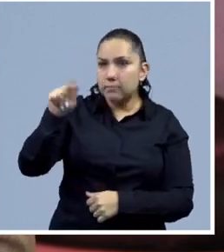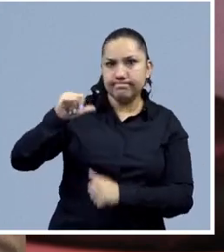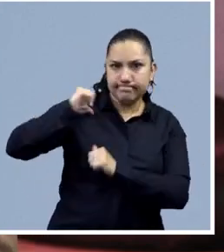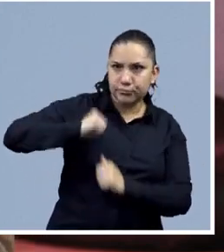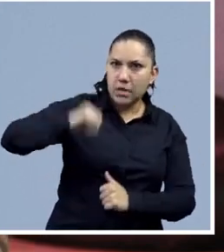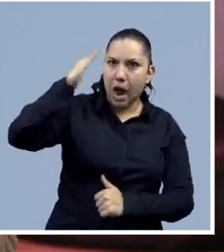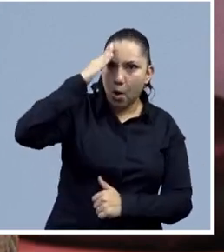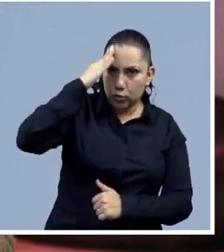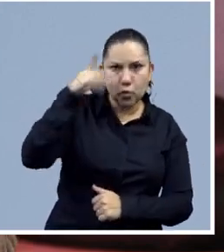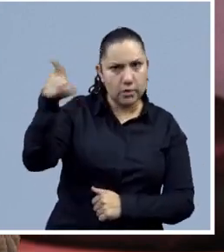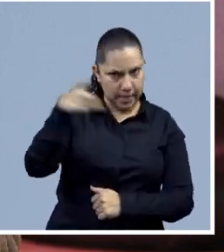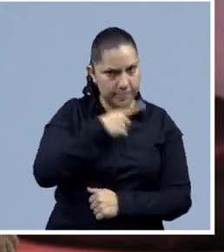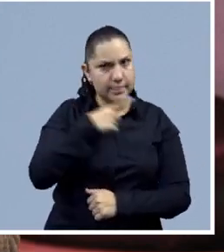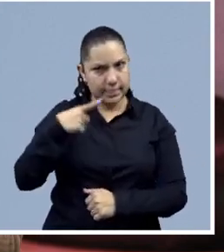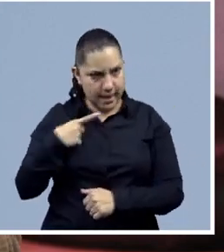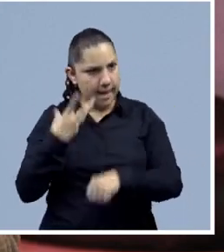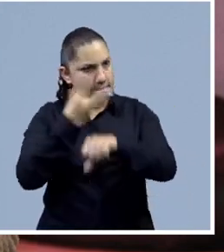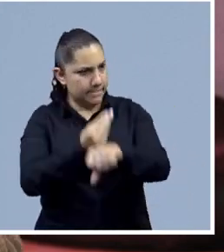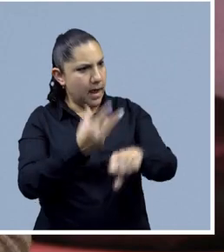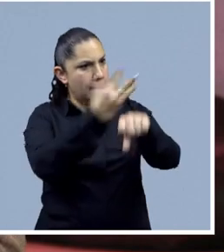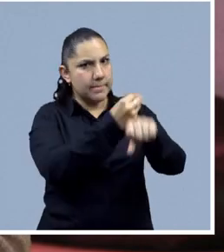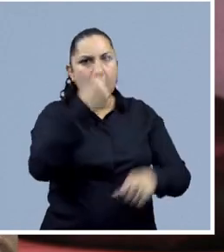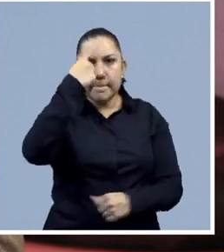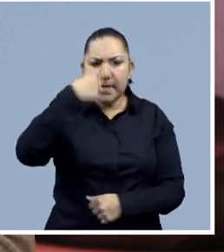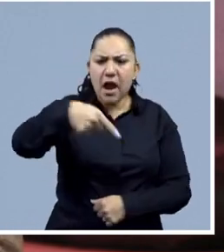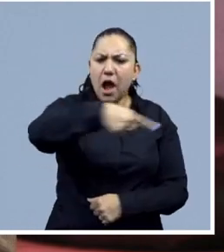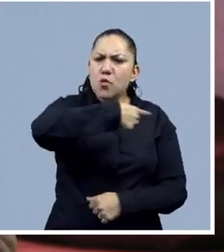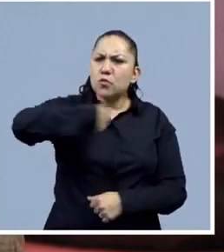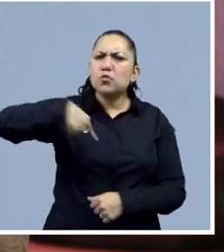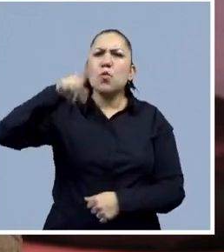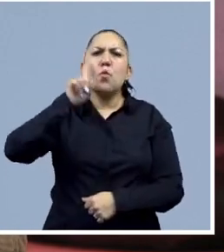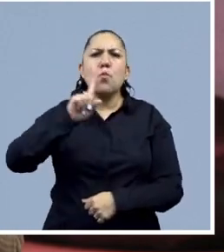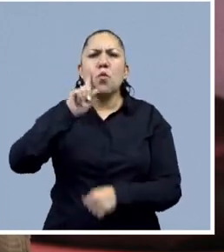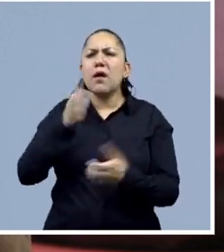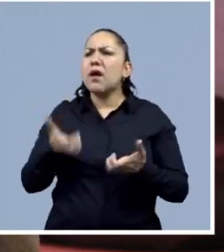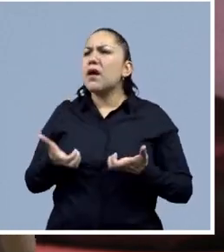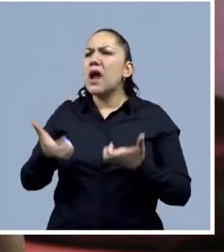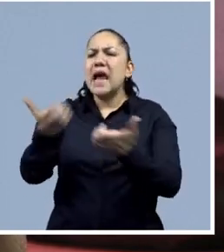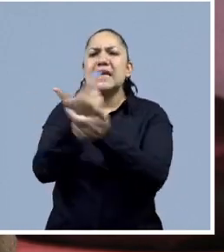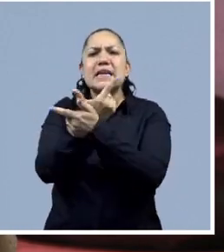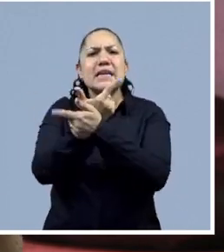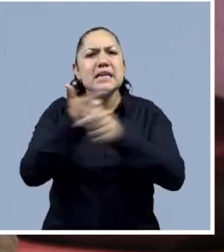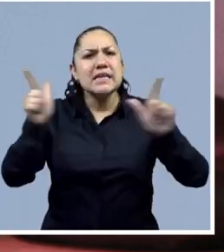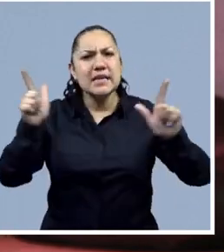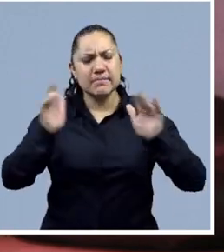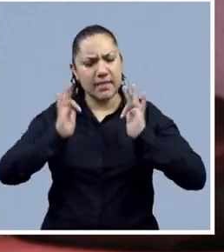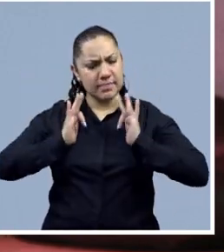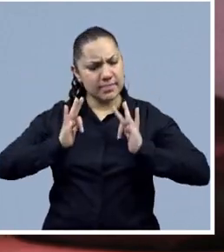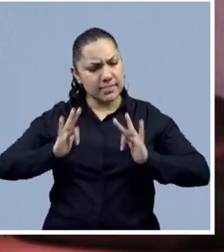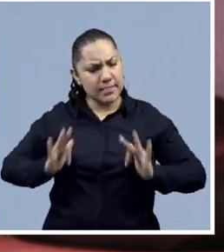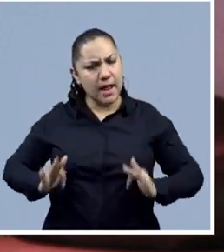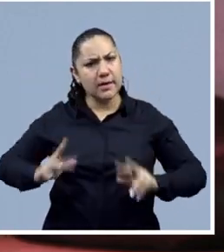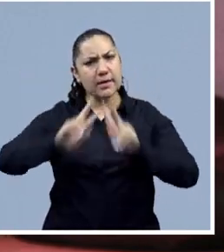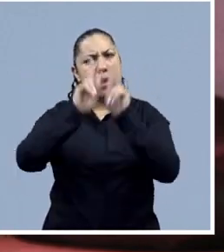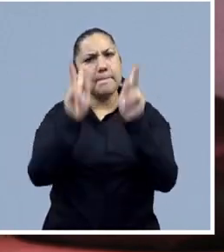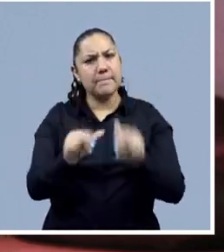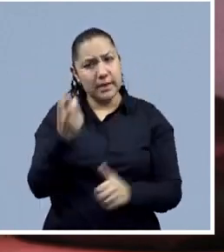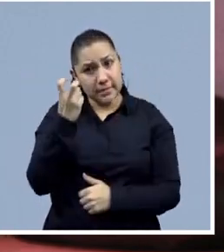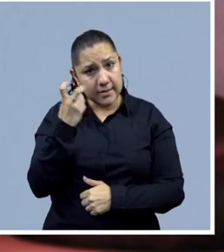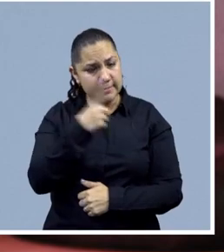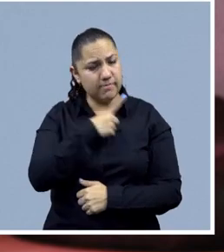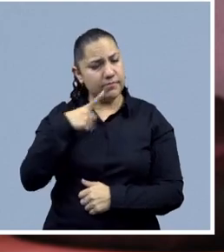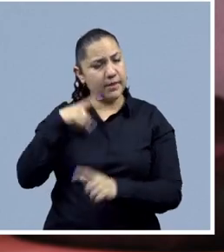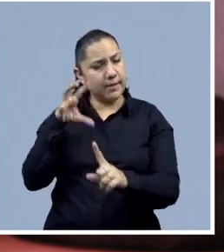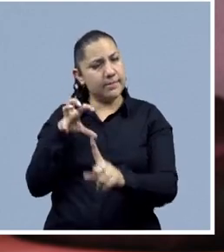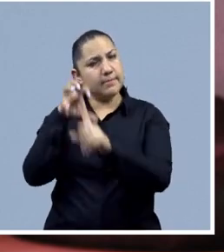corresponde y que ellos sean por los que se encarguen de que nosotros salgamos bien, libres, tranquilas a las calles de nuestro país.